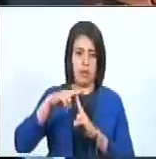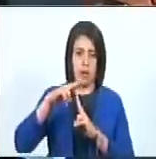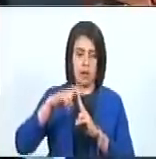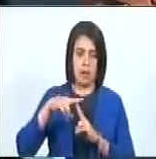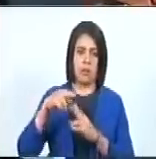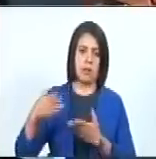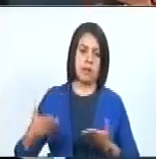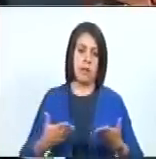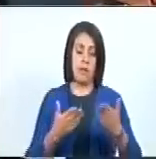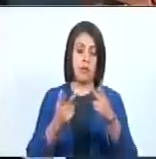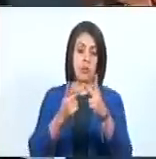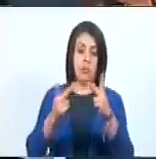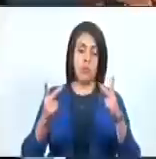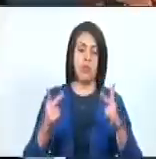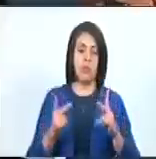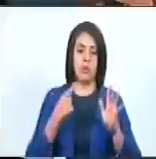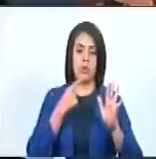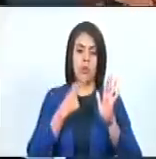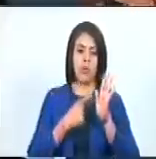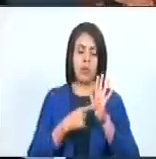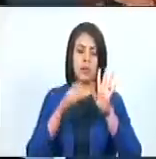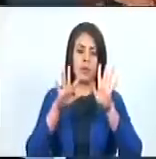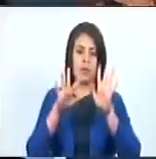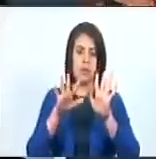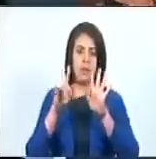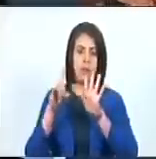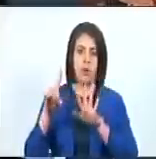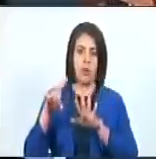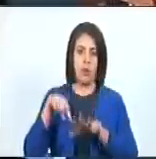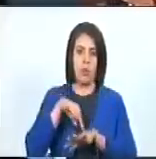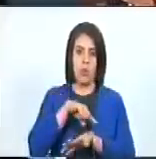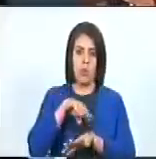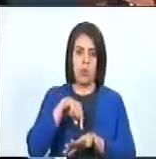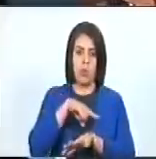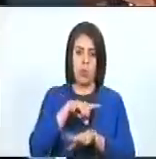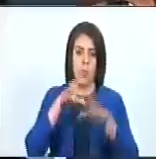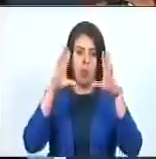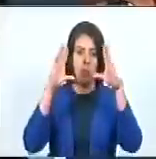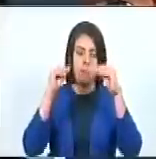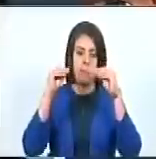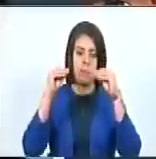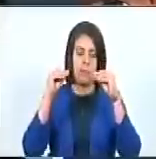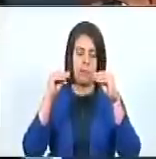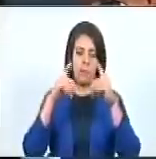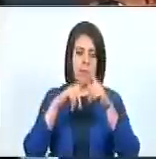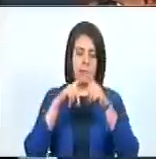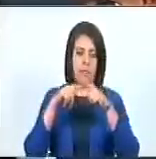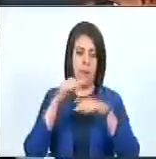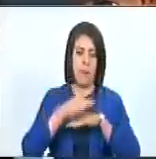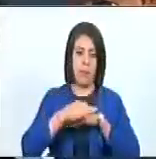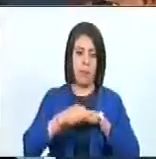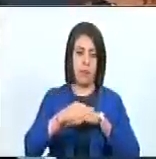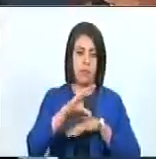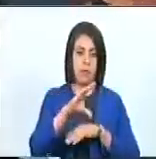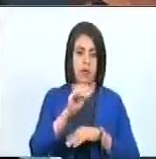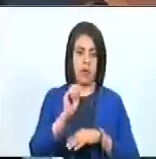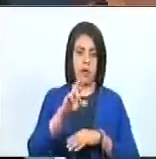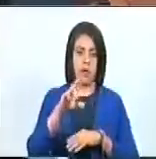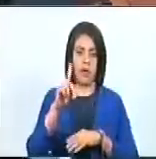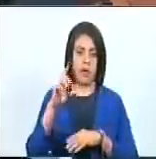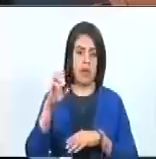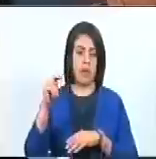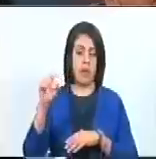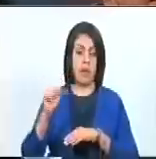materia de servicios públicos cumple 16 horas sin servicio de energía eléctrica. En el municipio Cárdenas y en el municipio San